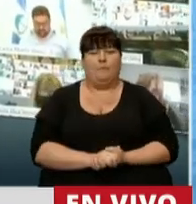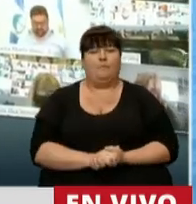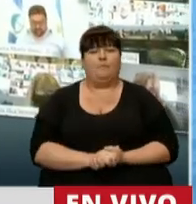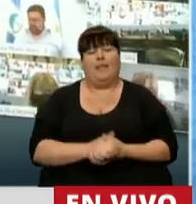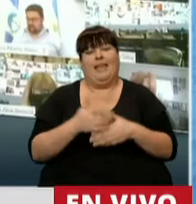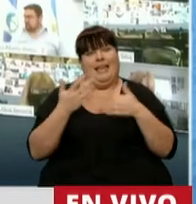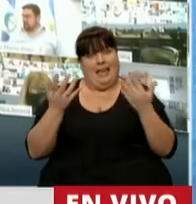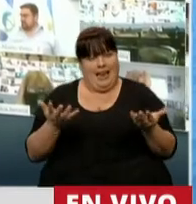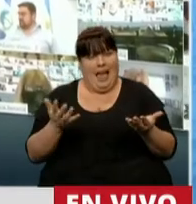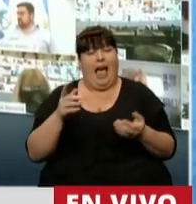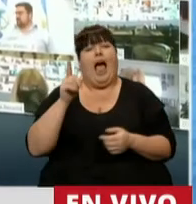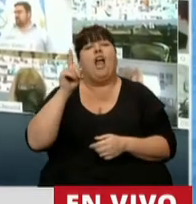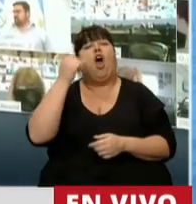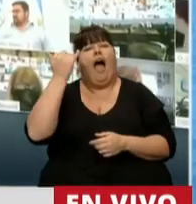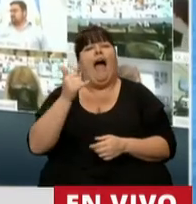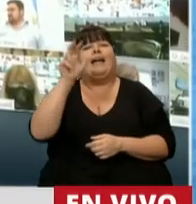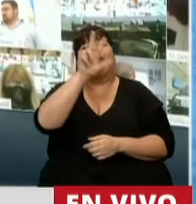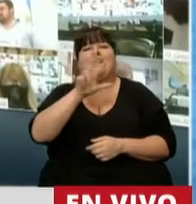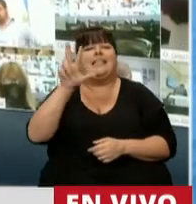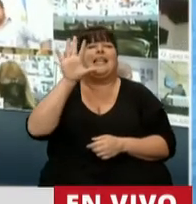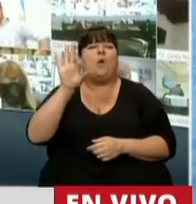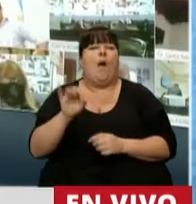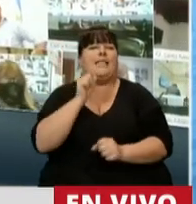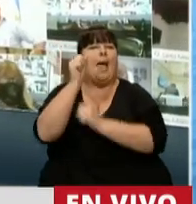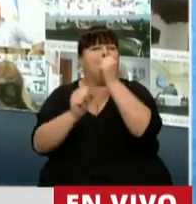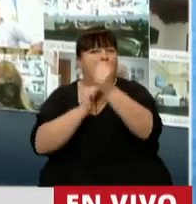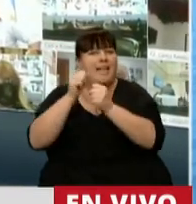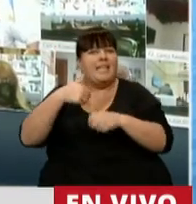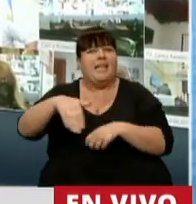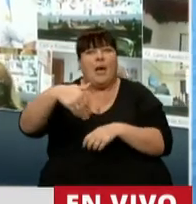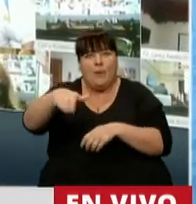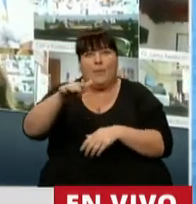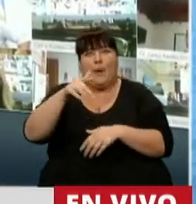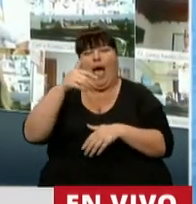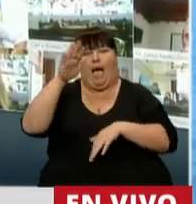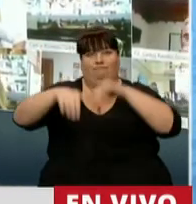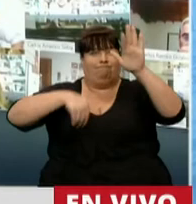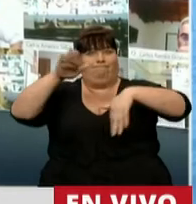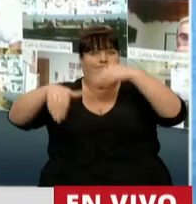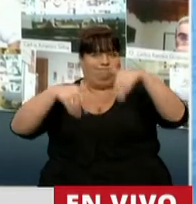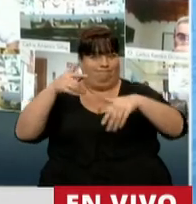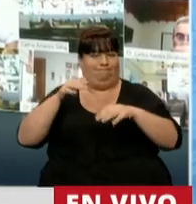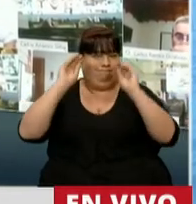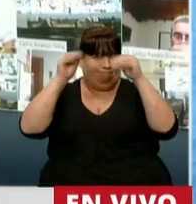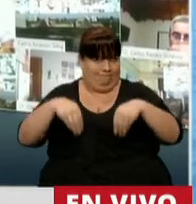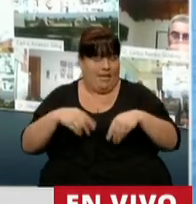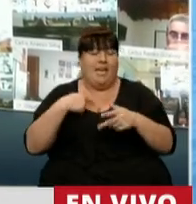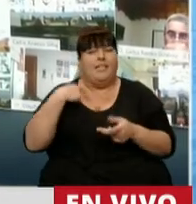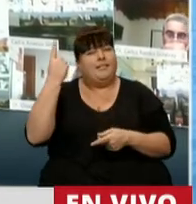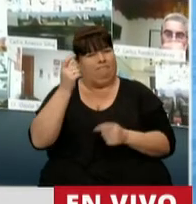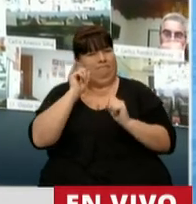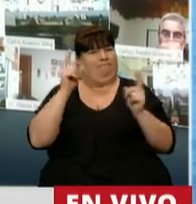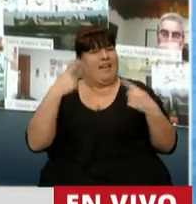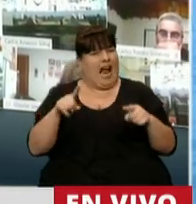Claro, hay 350 empresas en proceso concursal. Lo que nos llama la atención